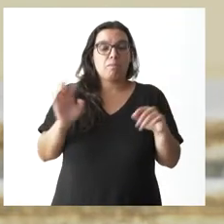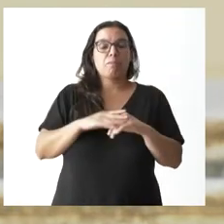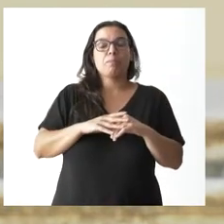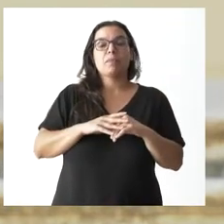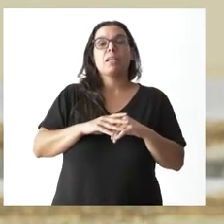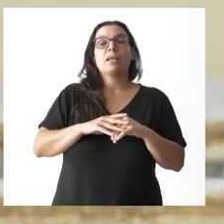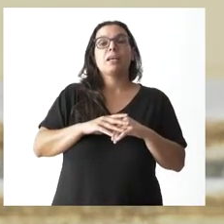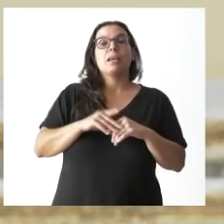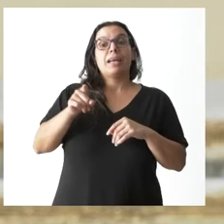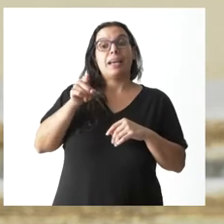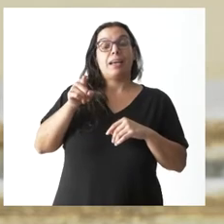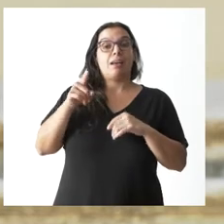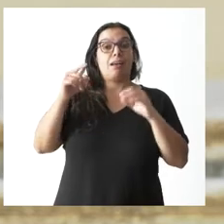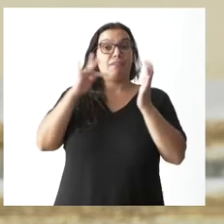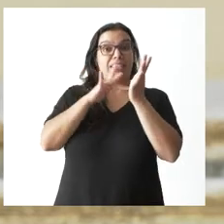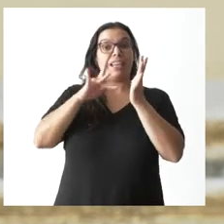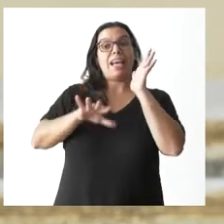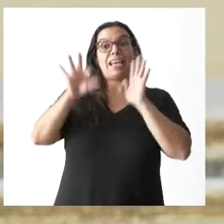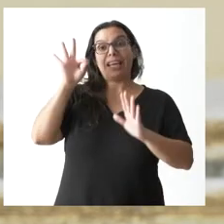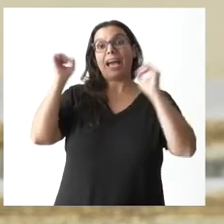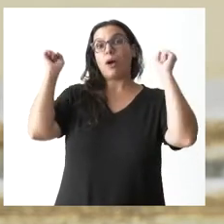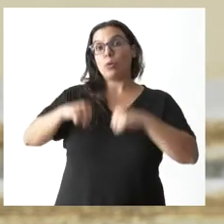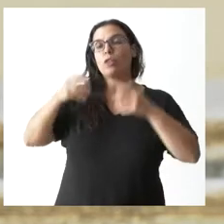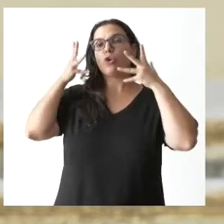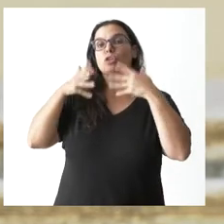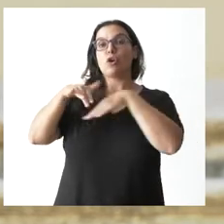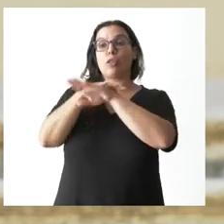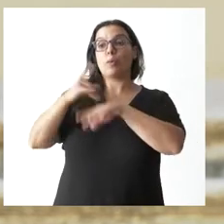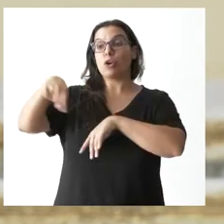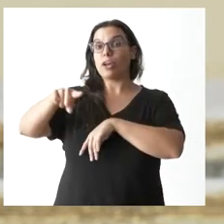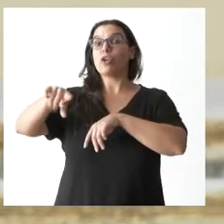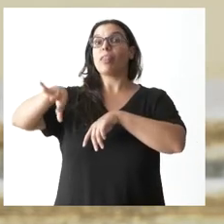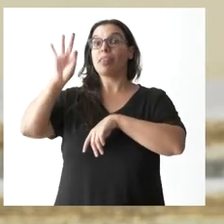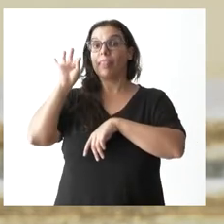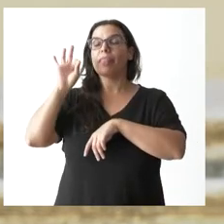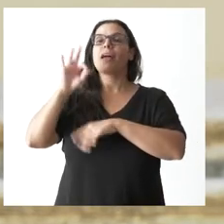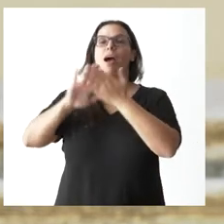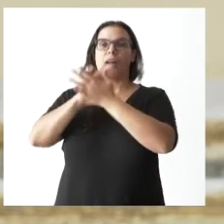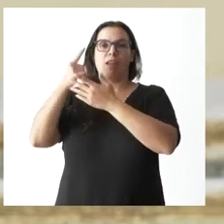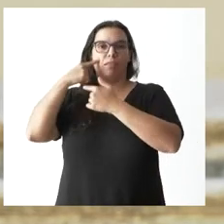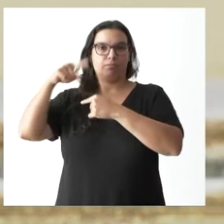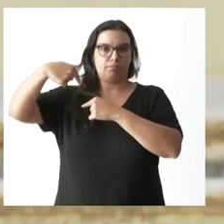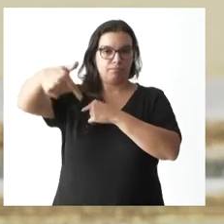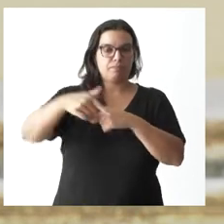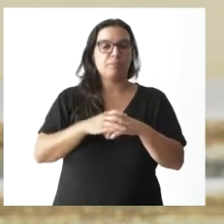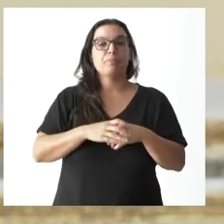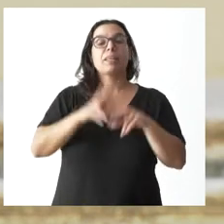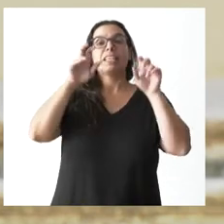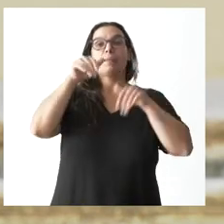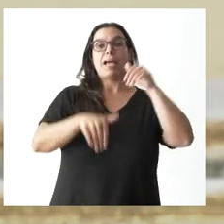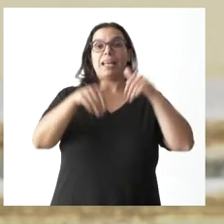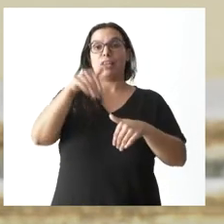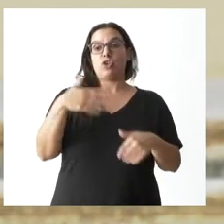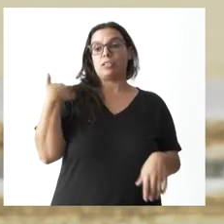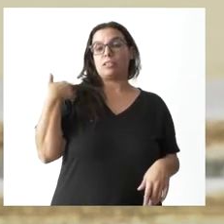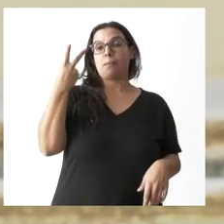esto es un acuerdo del consejo gobierno y cuando llegue al consejo gobierno hablaremos sobre ello elecciones mire cuando convoqué elecciones el